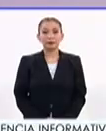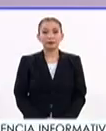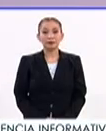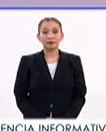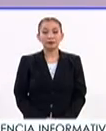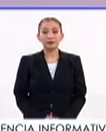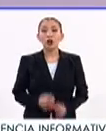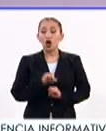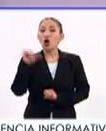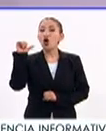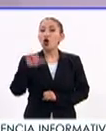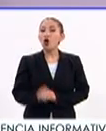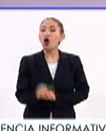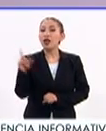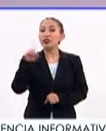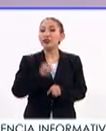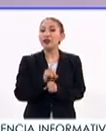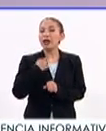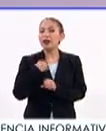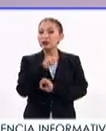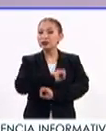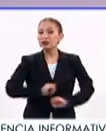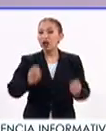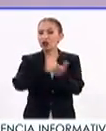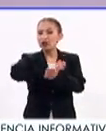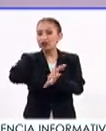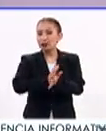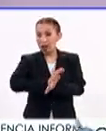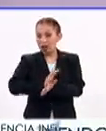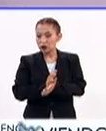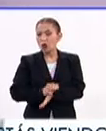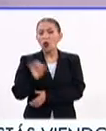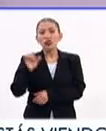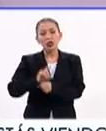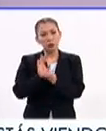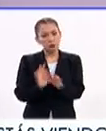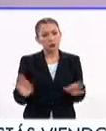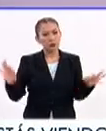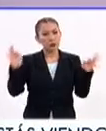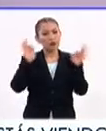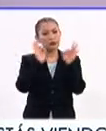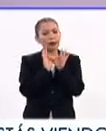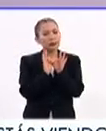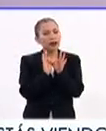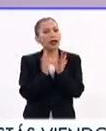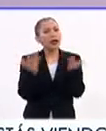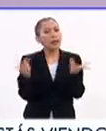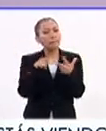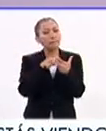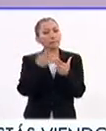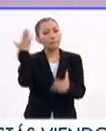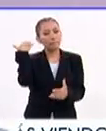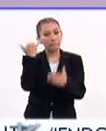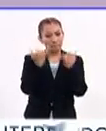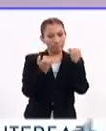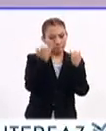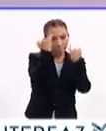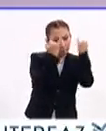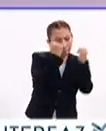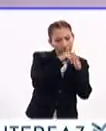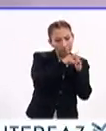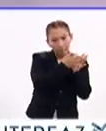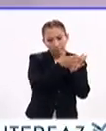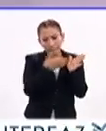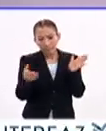Así es, hoy es el Día del Acero Discriminación. Es un día importante que se empezó a desarrollar a partir